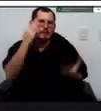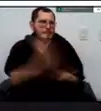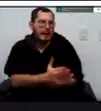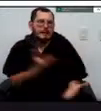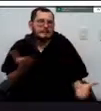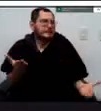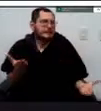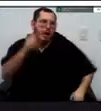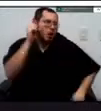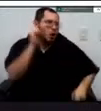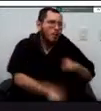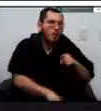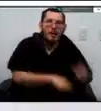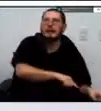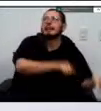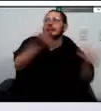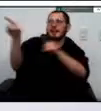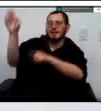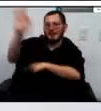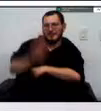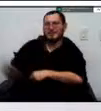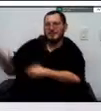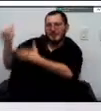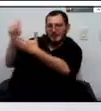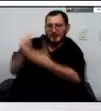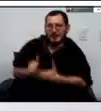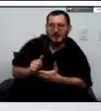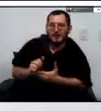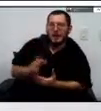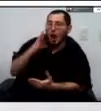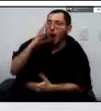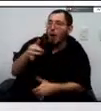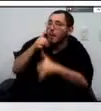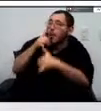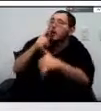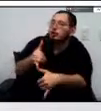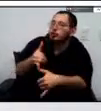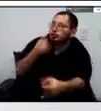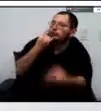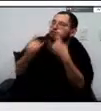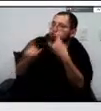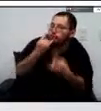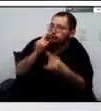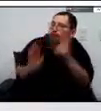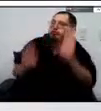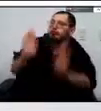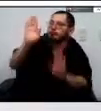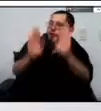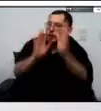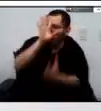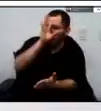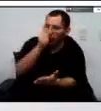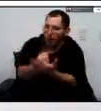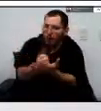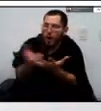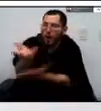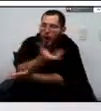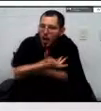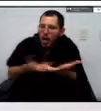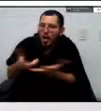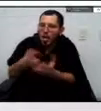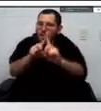Ingeniero muy interesante lo que se está planteando es muy interesante lo que se está planteando con respecto a la